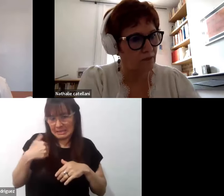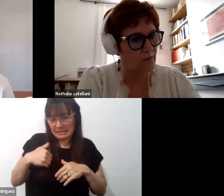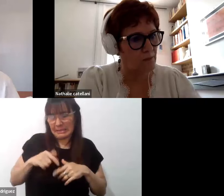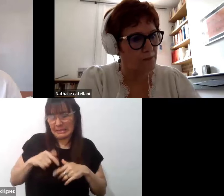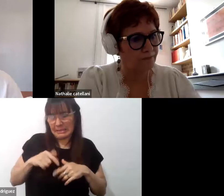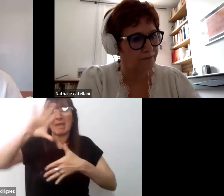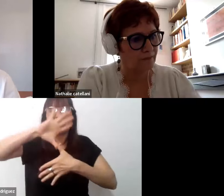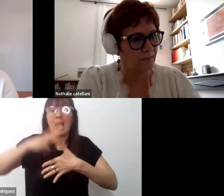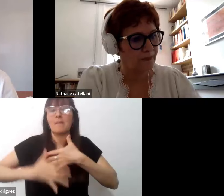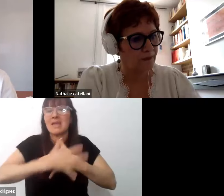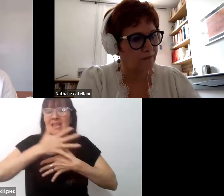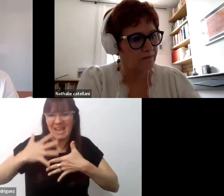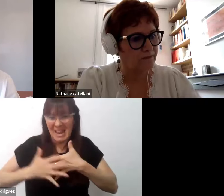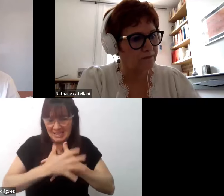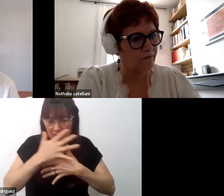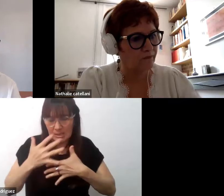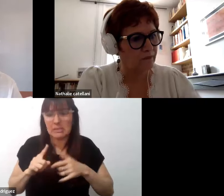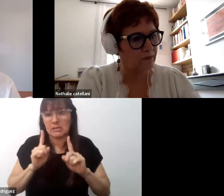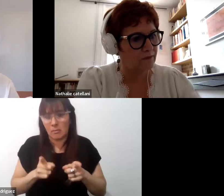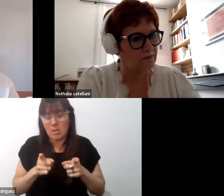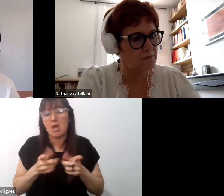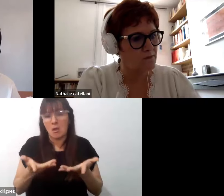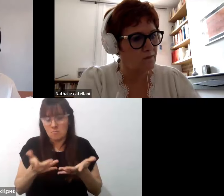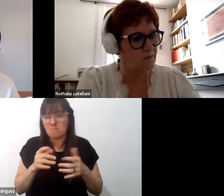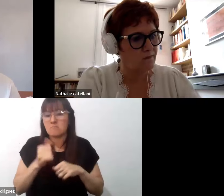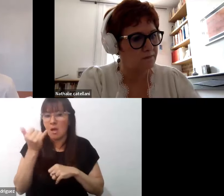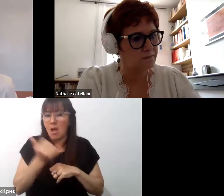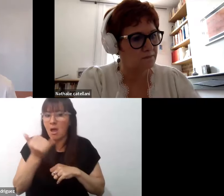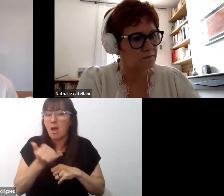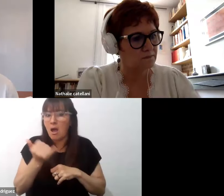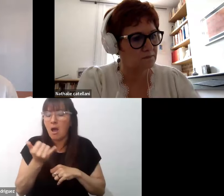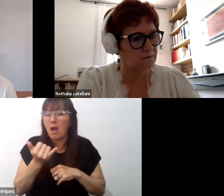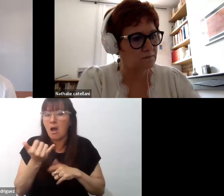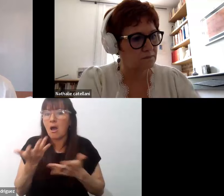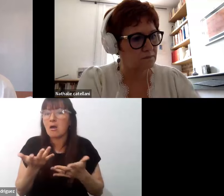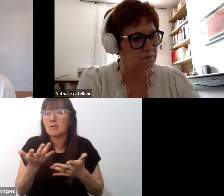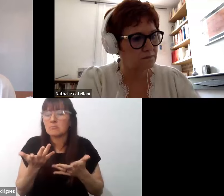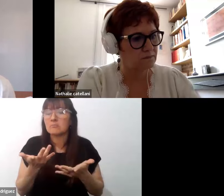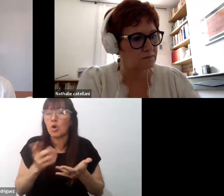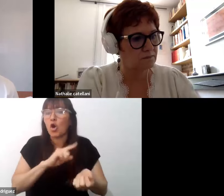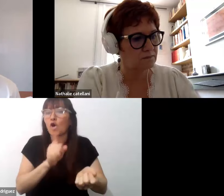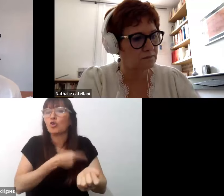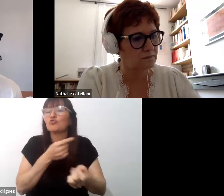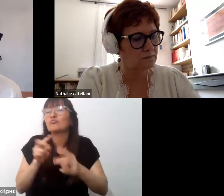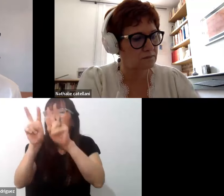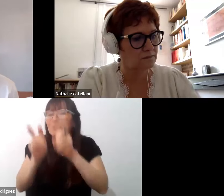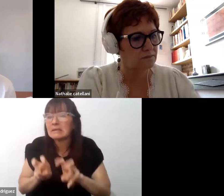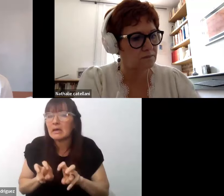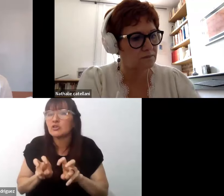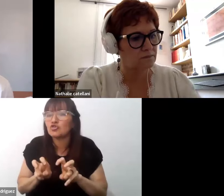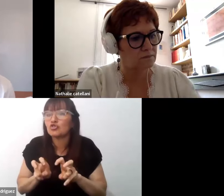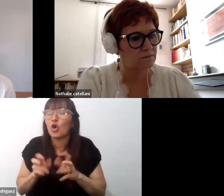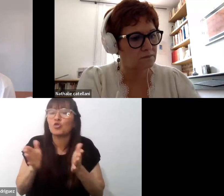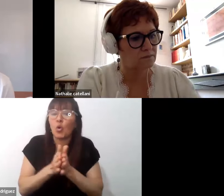una larga y muchas veces invisibilizada tradición de investigación junto con